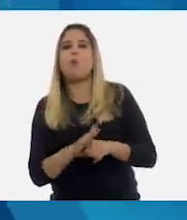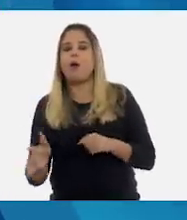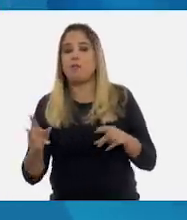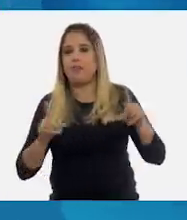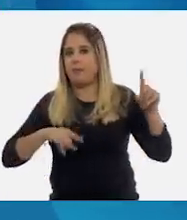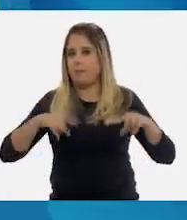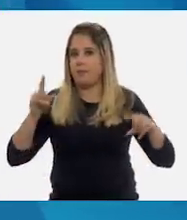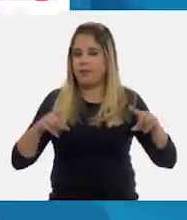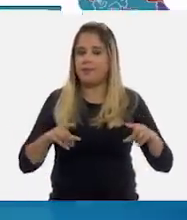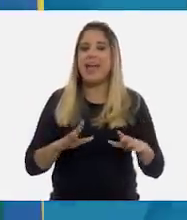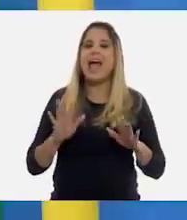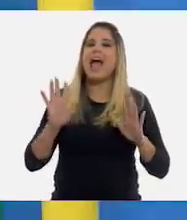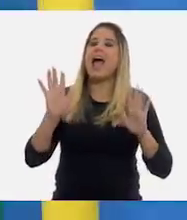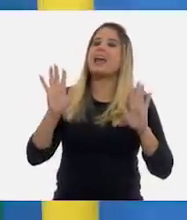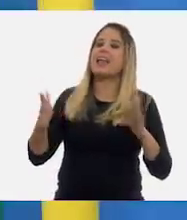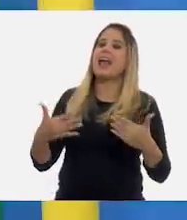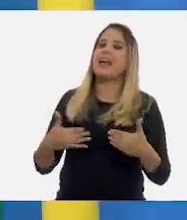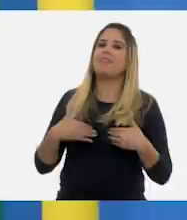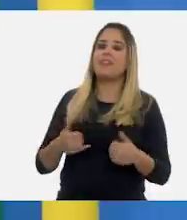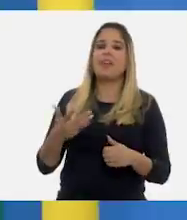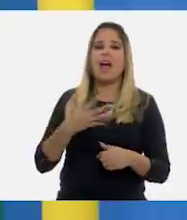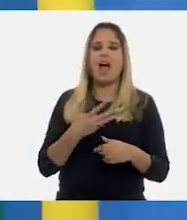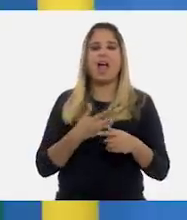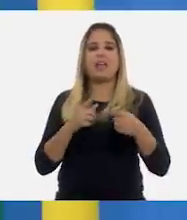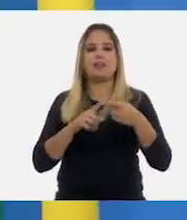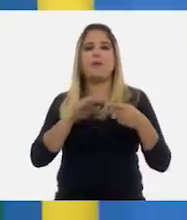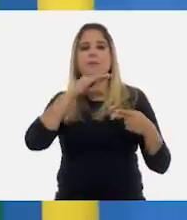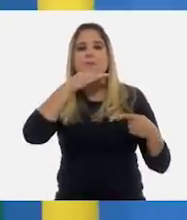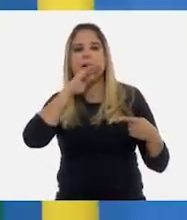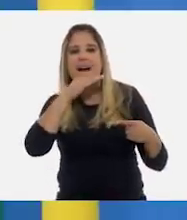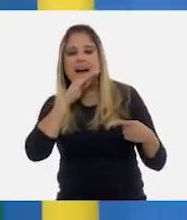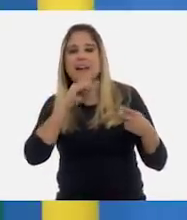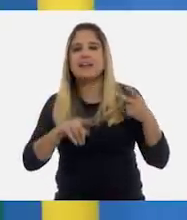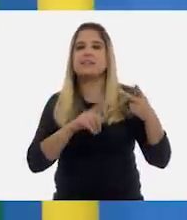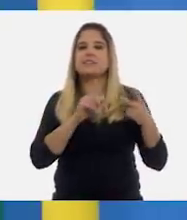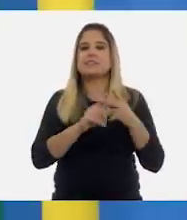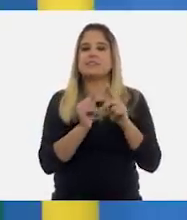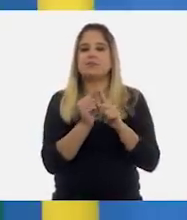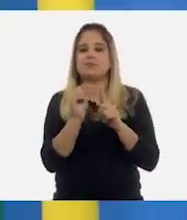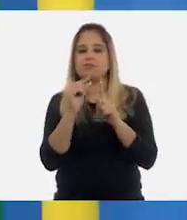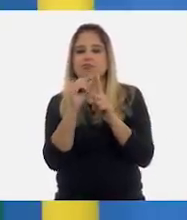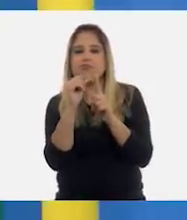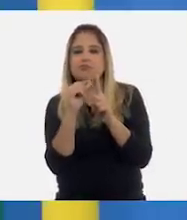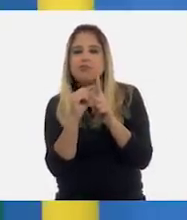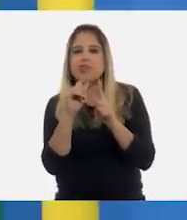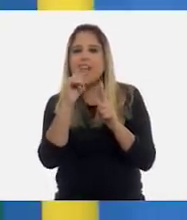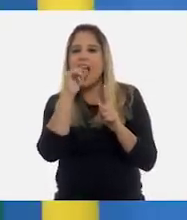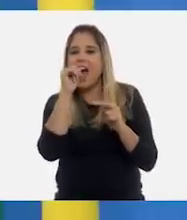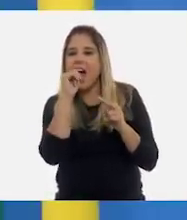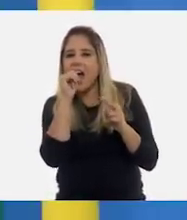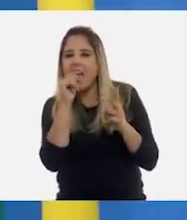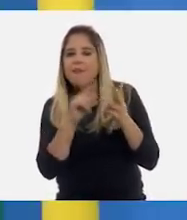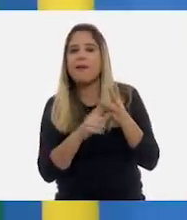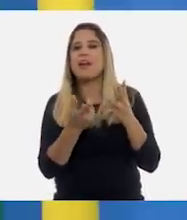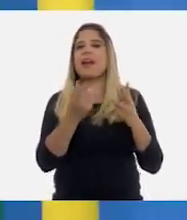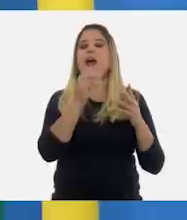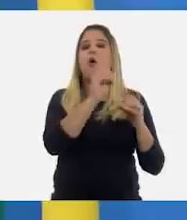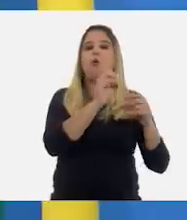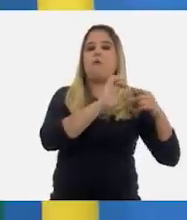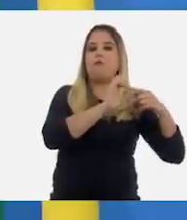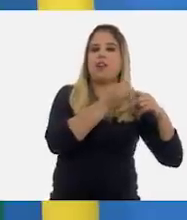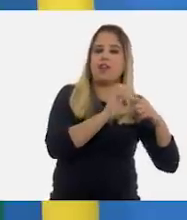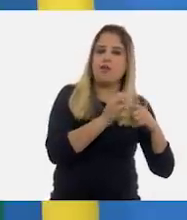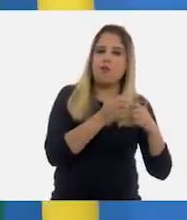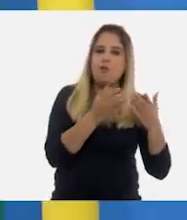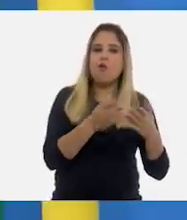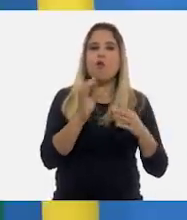En nuestro país se producen cereales como el maíz, el trigo y la avena, legumbres como el frijol,